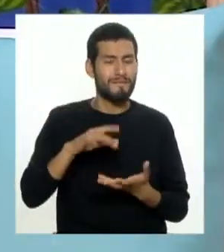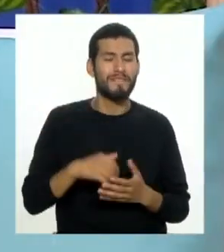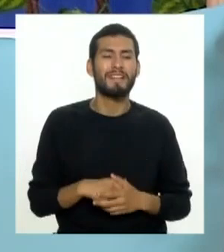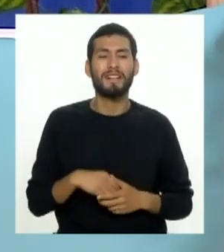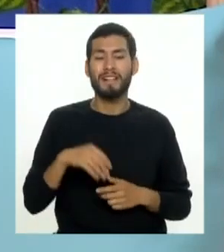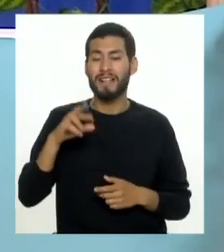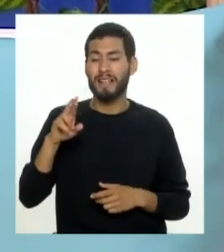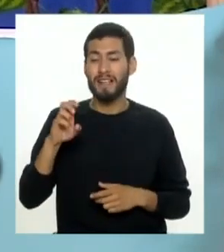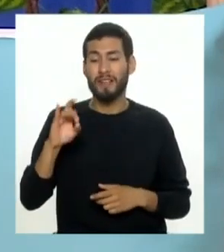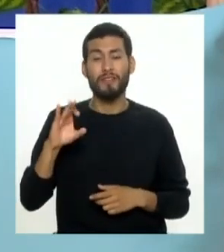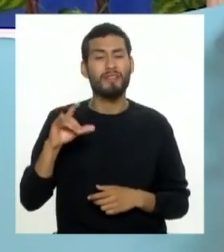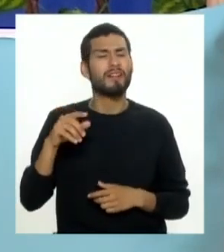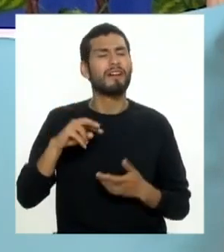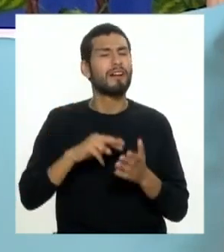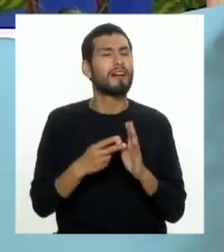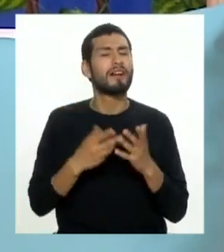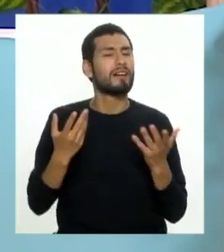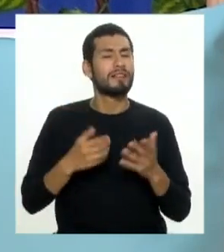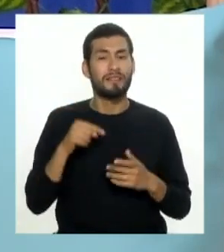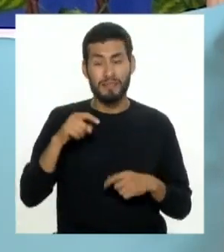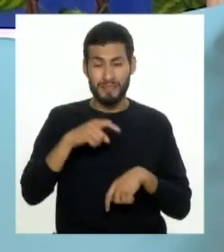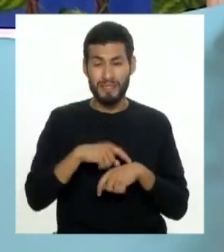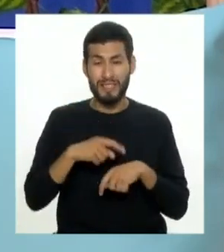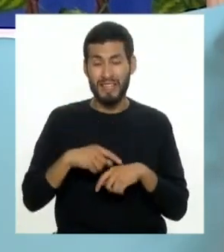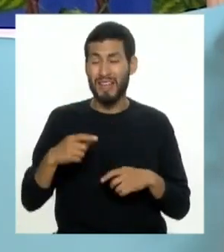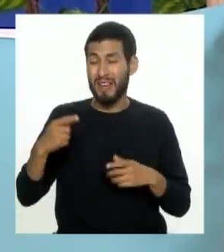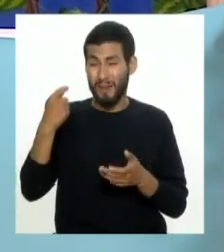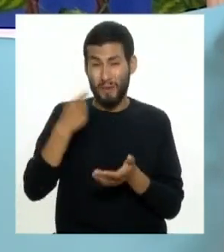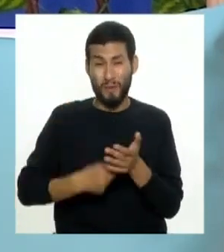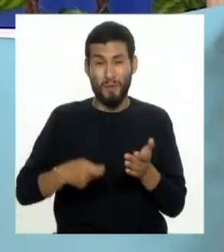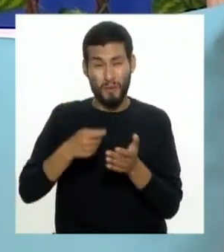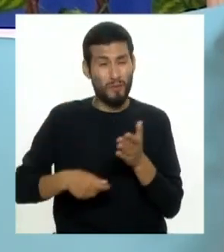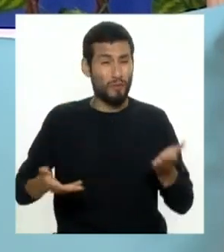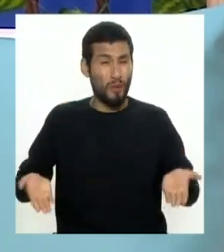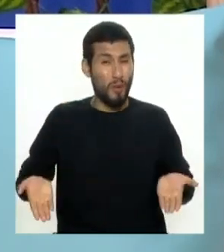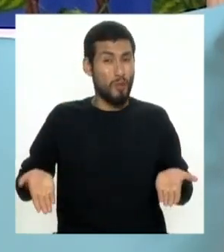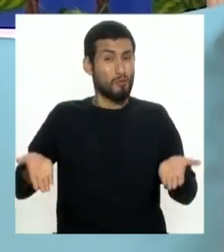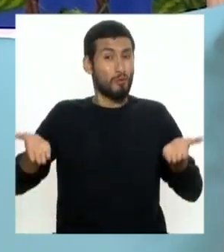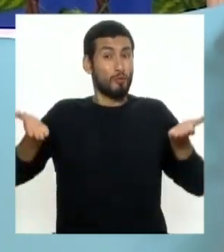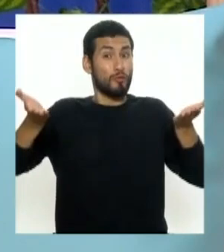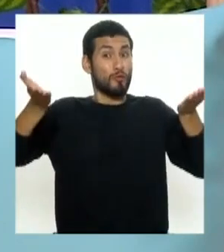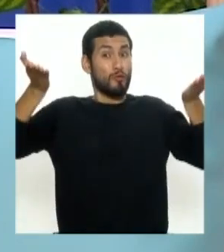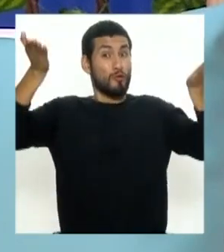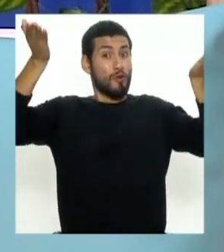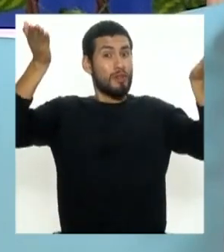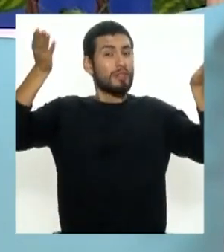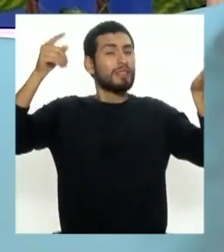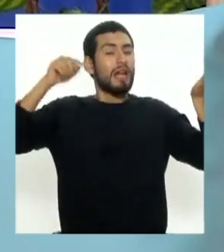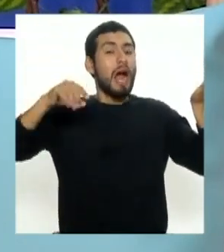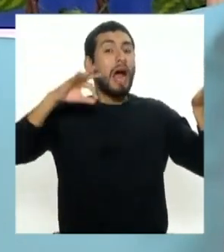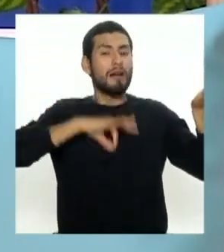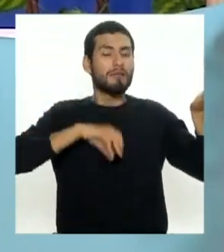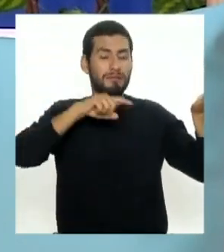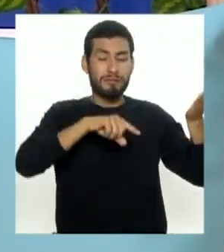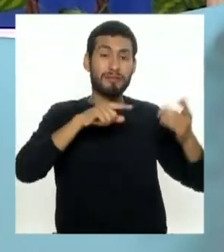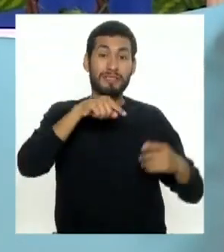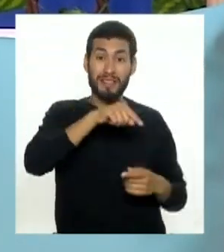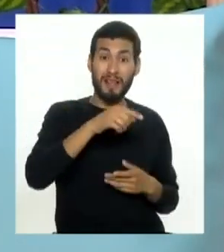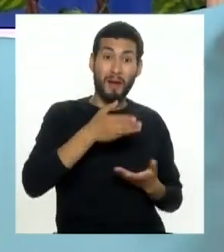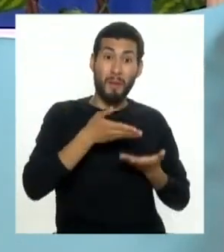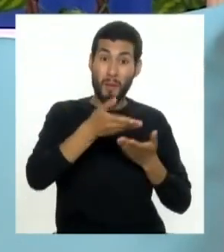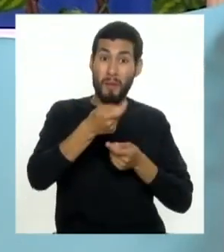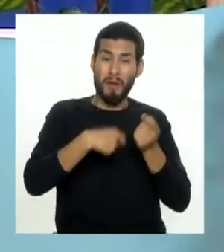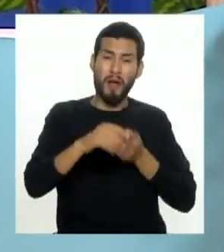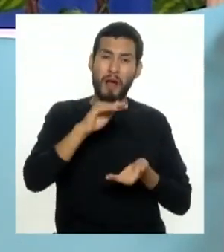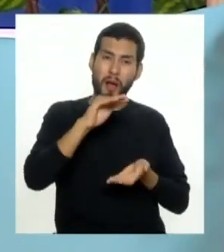la reduflación es un fenómeno que se produce en tiempos de inflación alta correcto y entonces en esa inflación alta se aprovecha para reducir el producto entonces